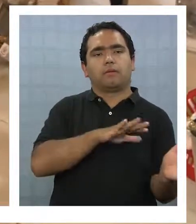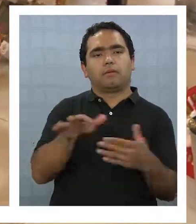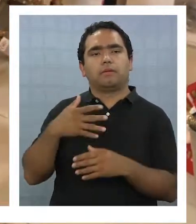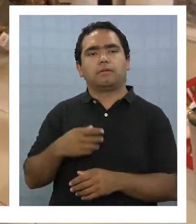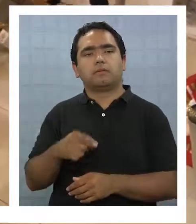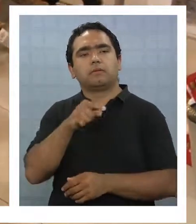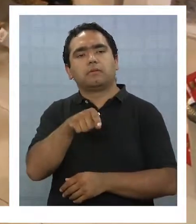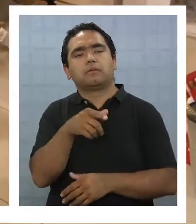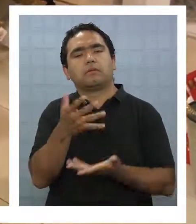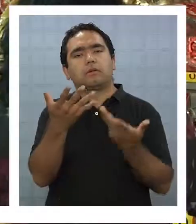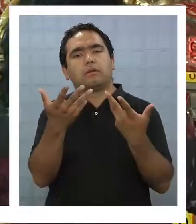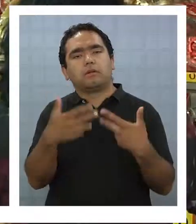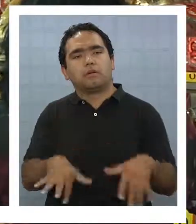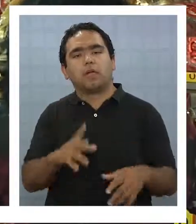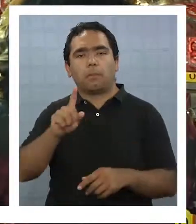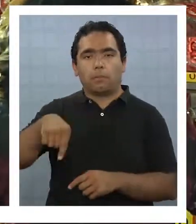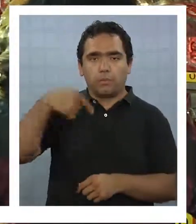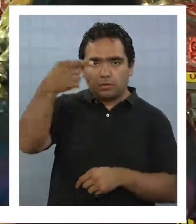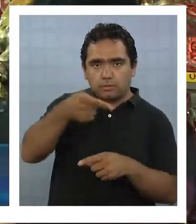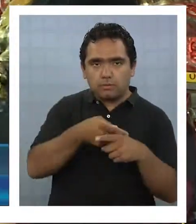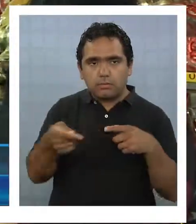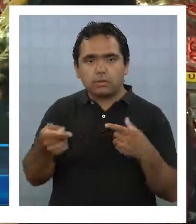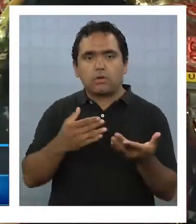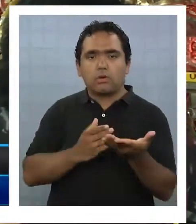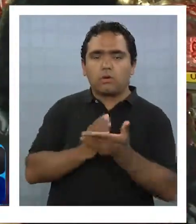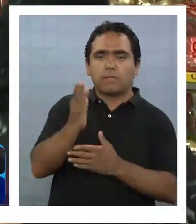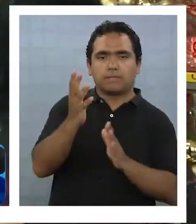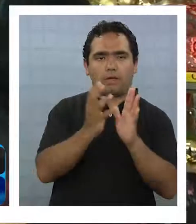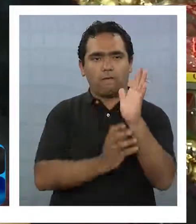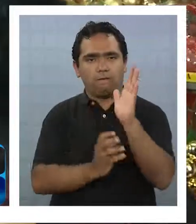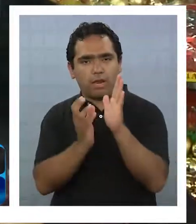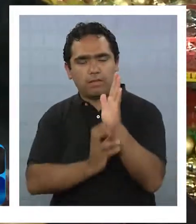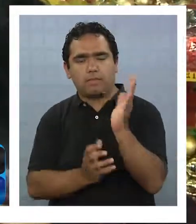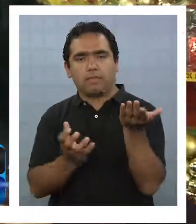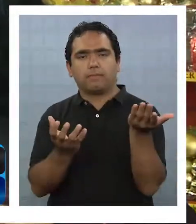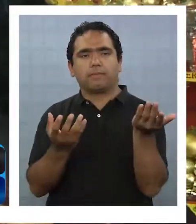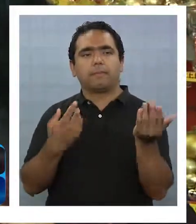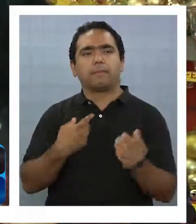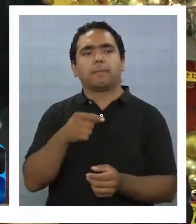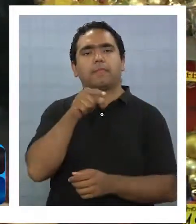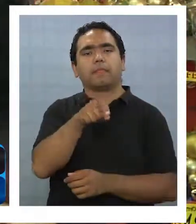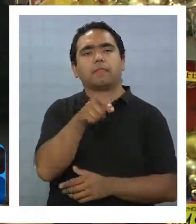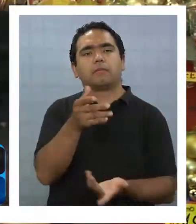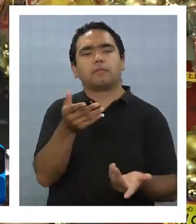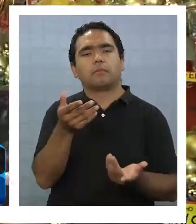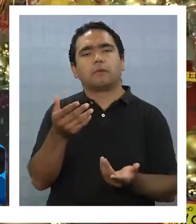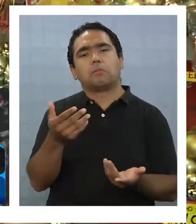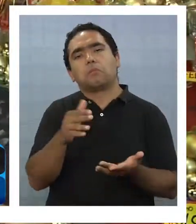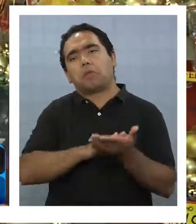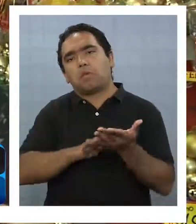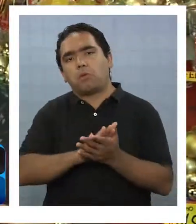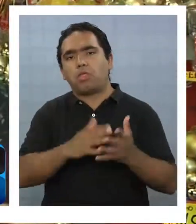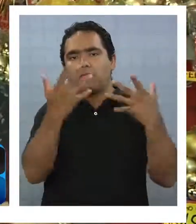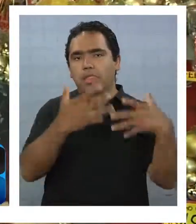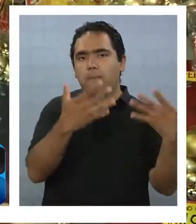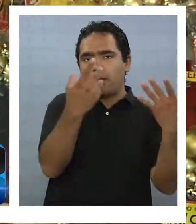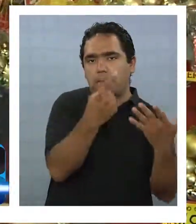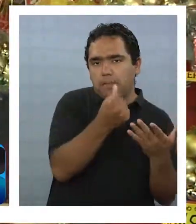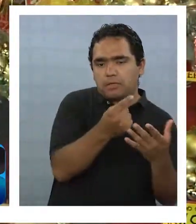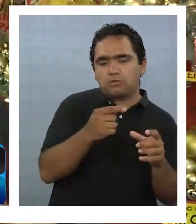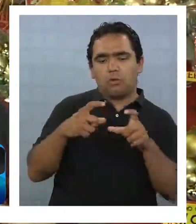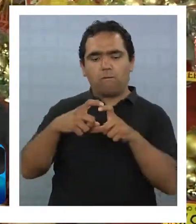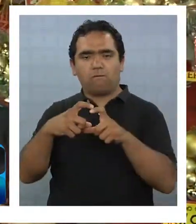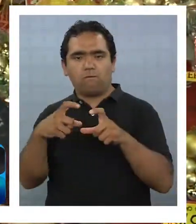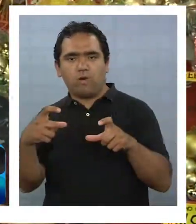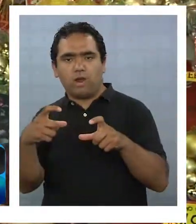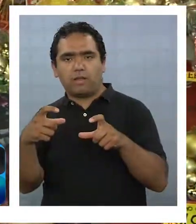Desde ya, desde la siguiente semana... ...empezamos con las ofertas que son... ...ya sea por cada 10 mil pesos... ...se lleva un boleto... ...el cual